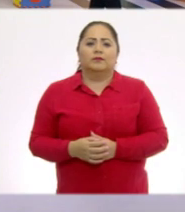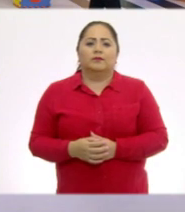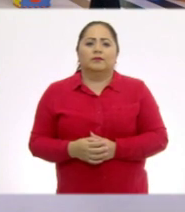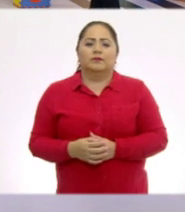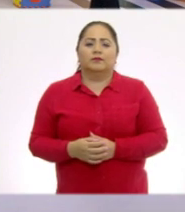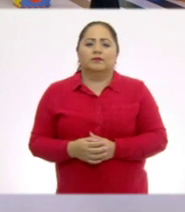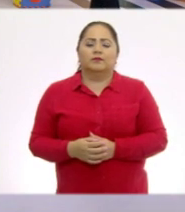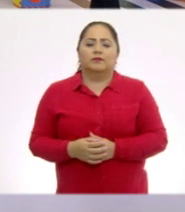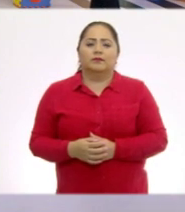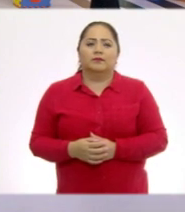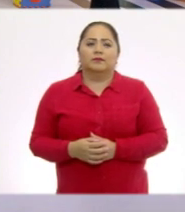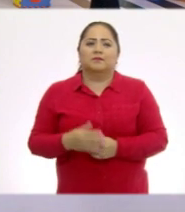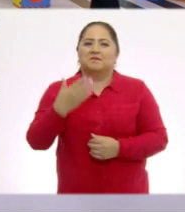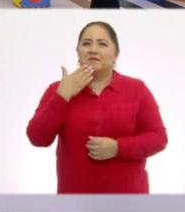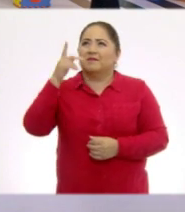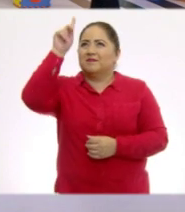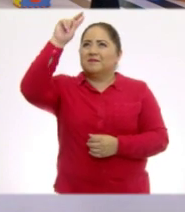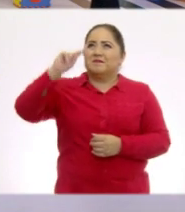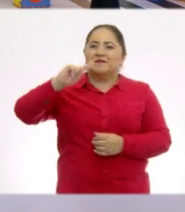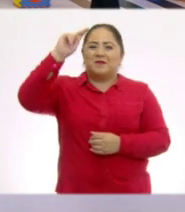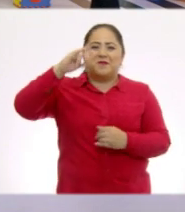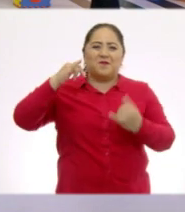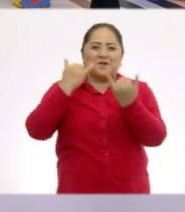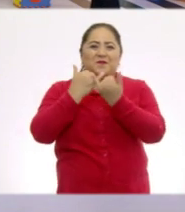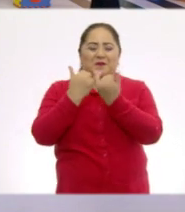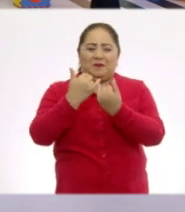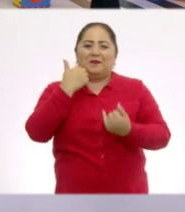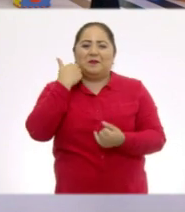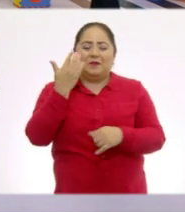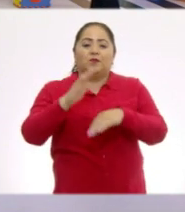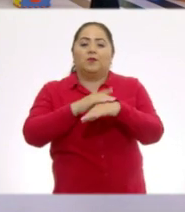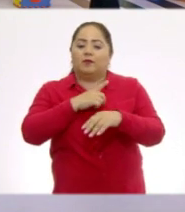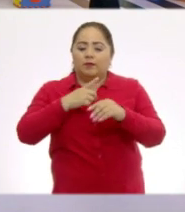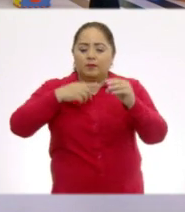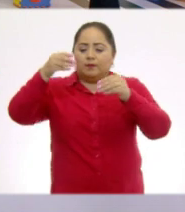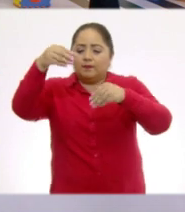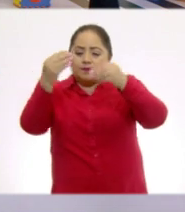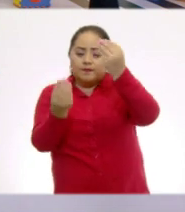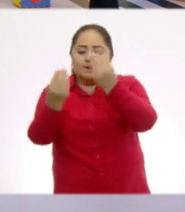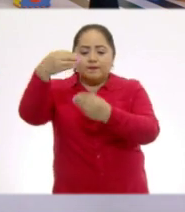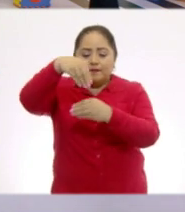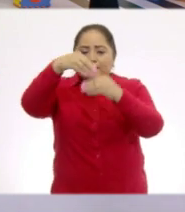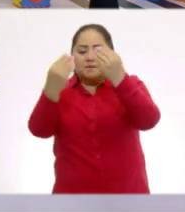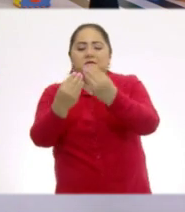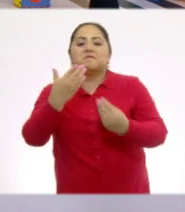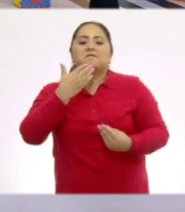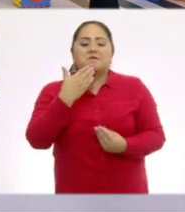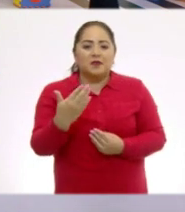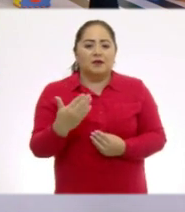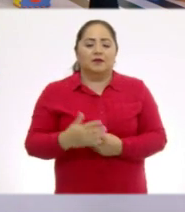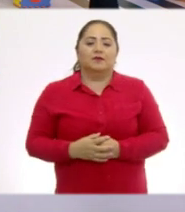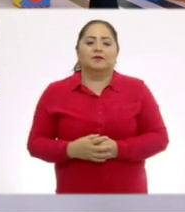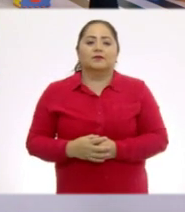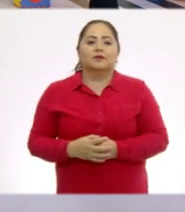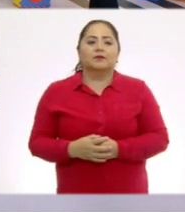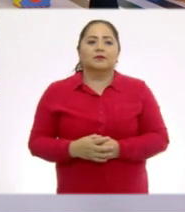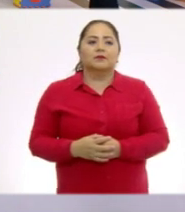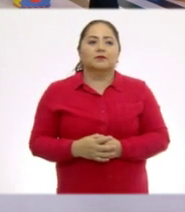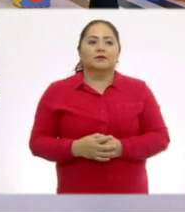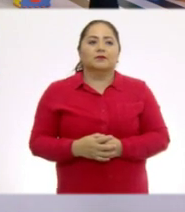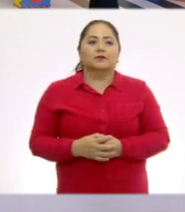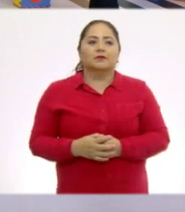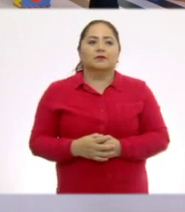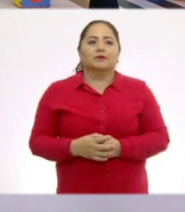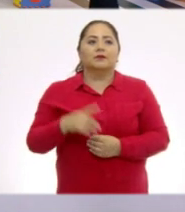hacer que coincida. Recuerden que tenemos nosotros que mover nuestras piezas para que coincida. Entonces, tenemos aquí una